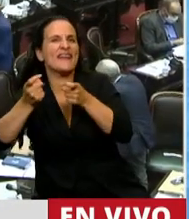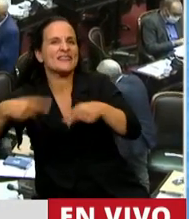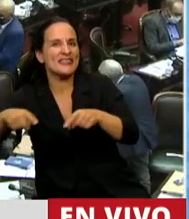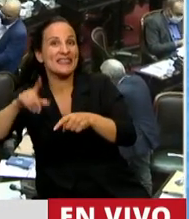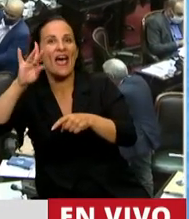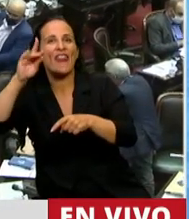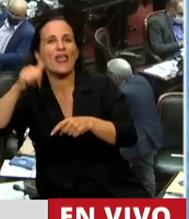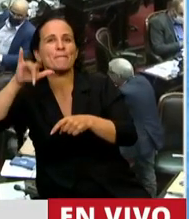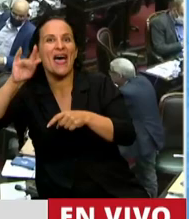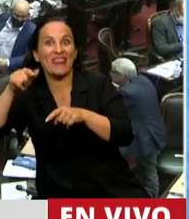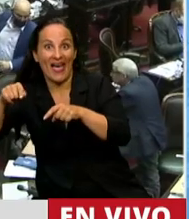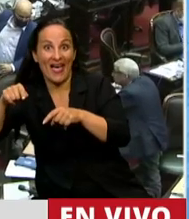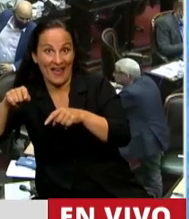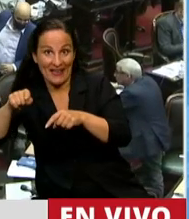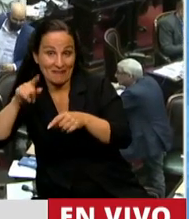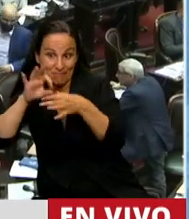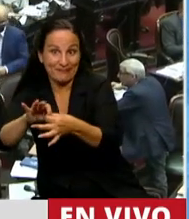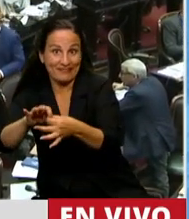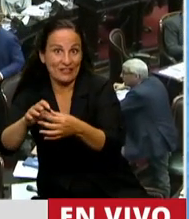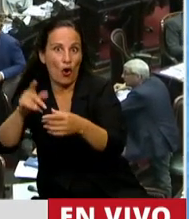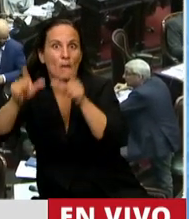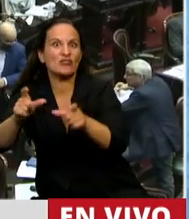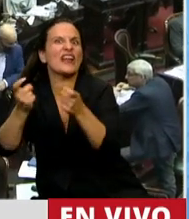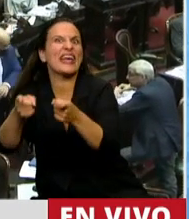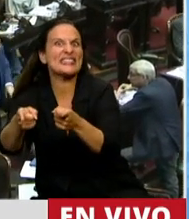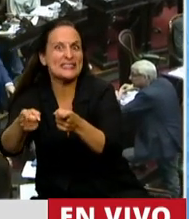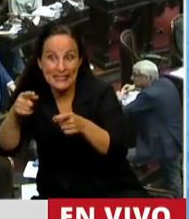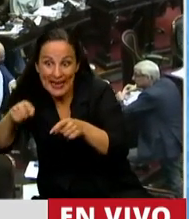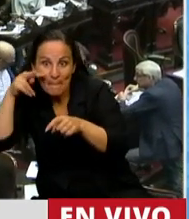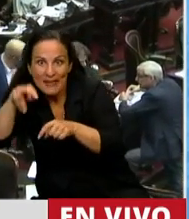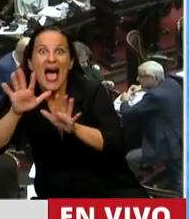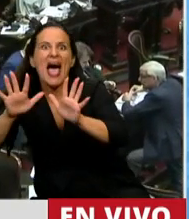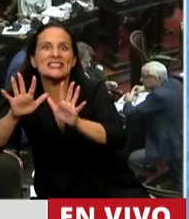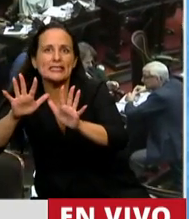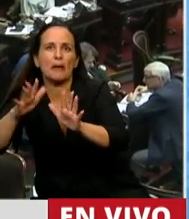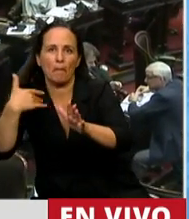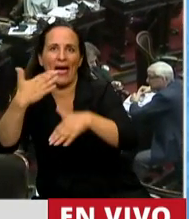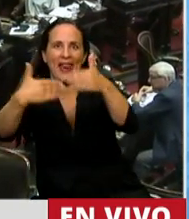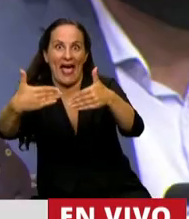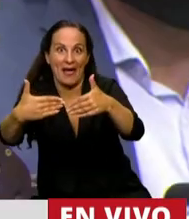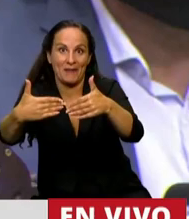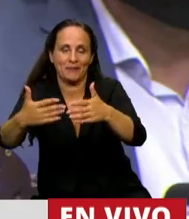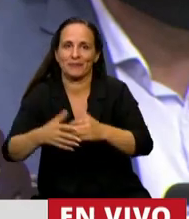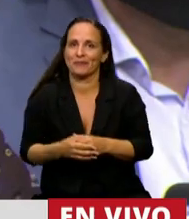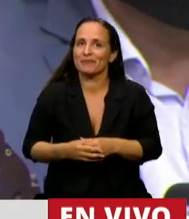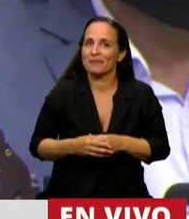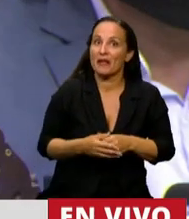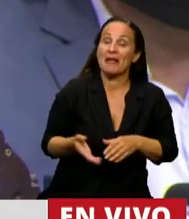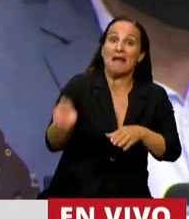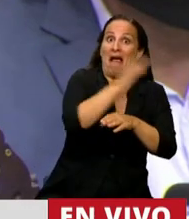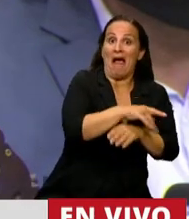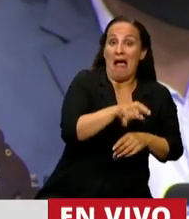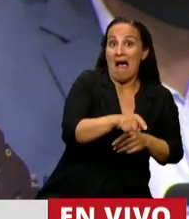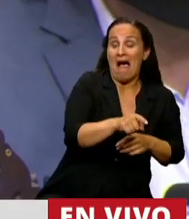demanda es donde se ve la necesidad. Y hoy, muchos de nuestras familias jóvenes que cayeron en la publicidad engañosa